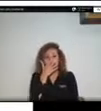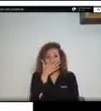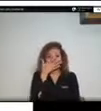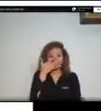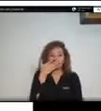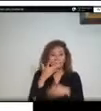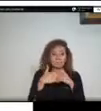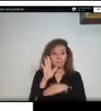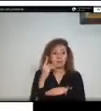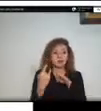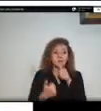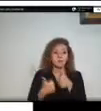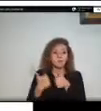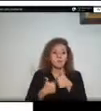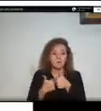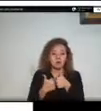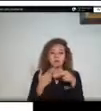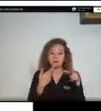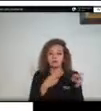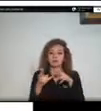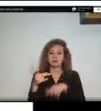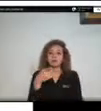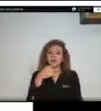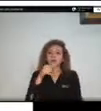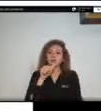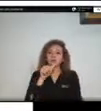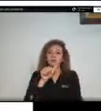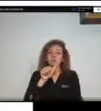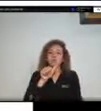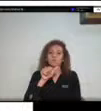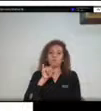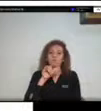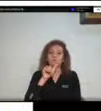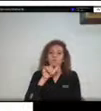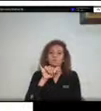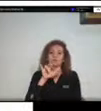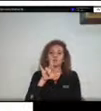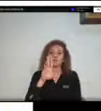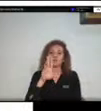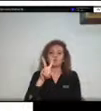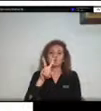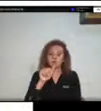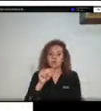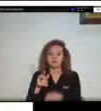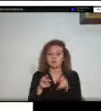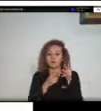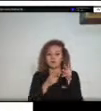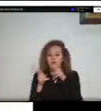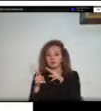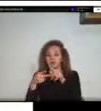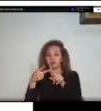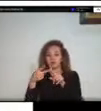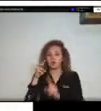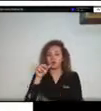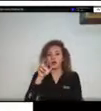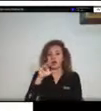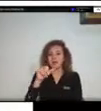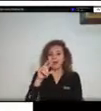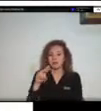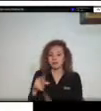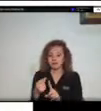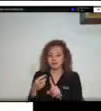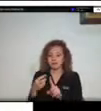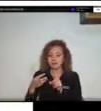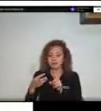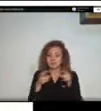seguido del río Guayuriva posteriormente tenemos el río Ariari y el río Guamal y Humadea toda